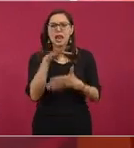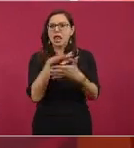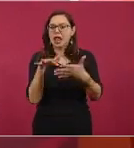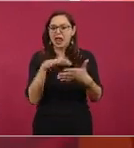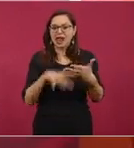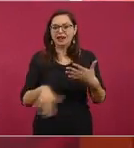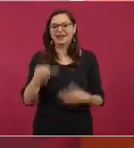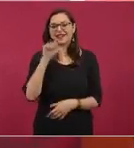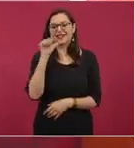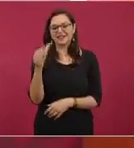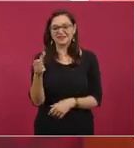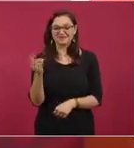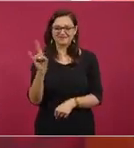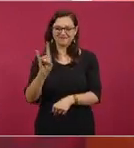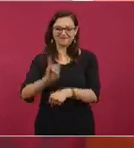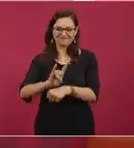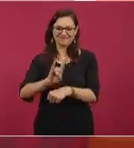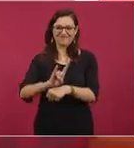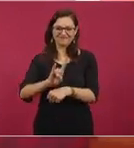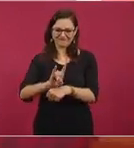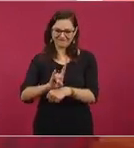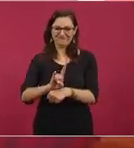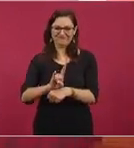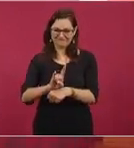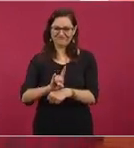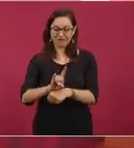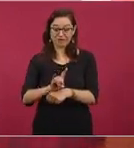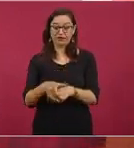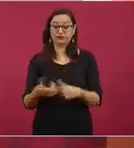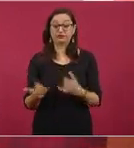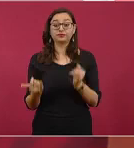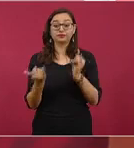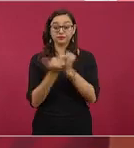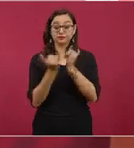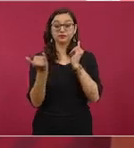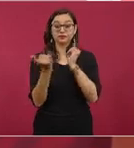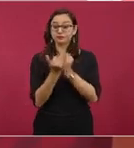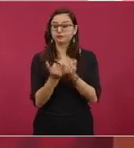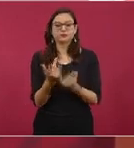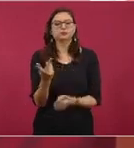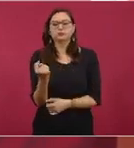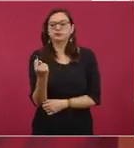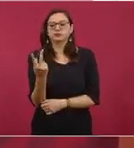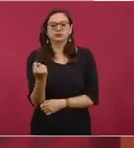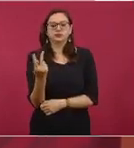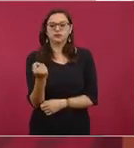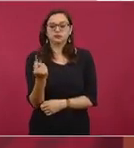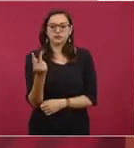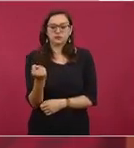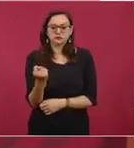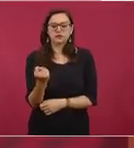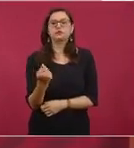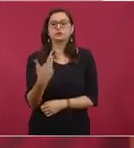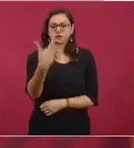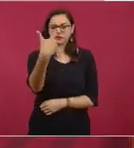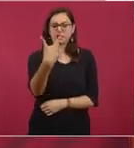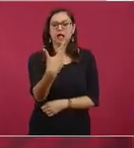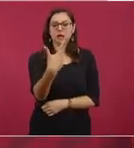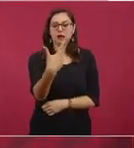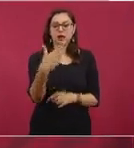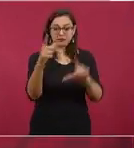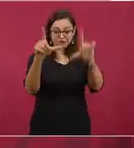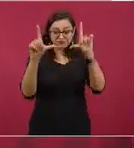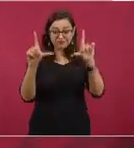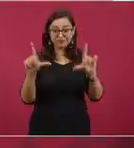Lo mismo en el caso de los conductores de televisión, están viendo la cámara y abajo.